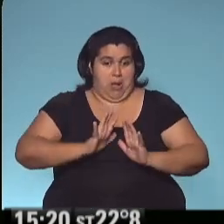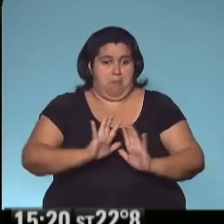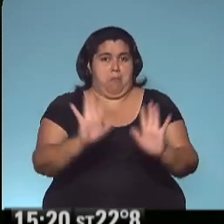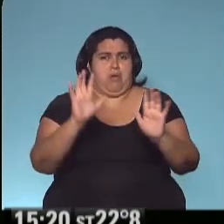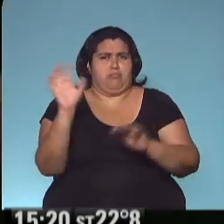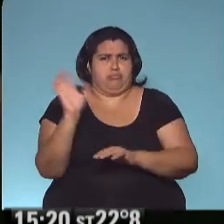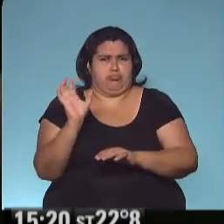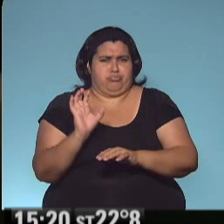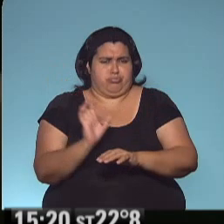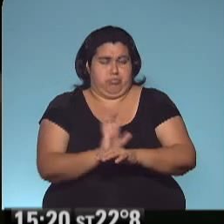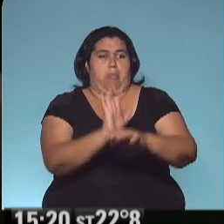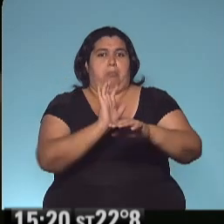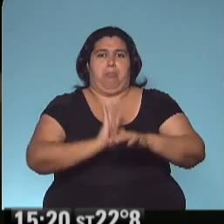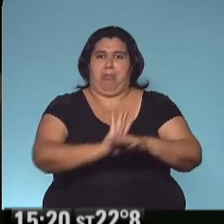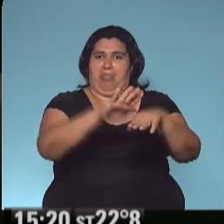fondo de la tierra.